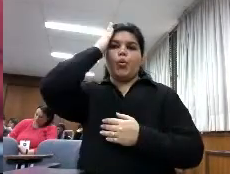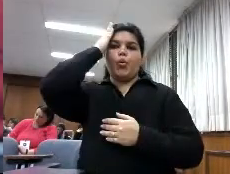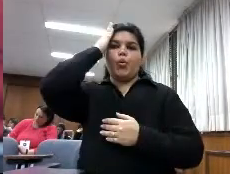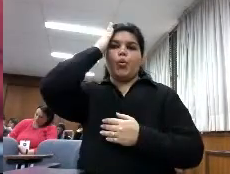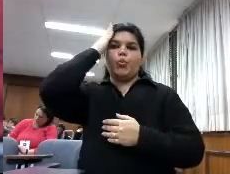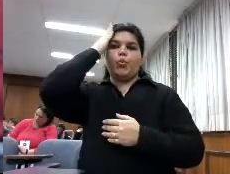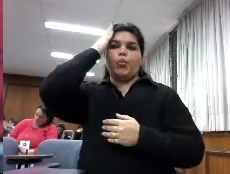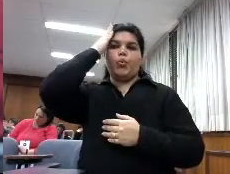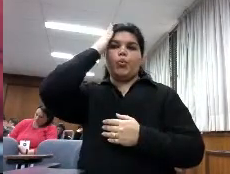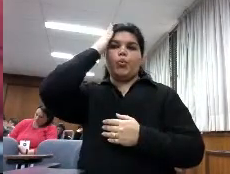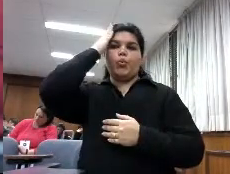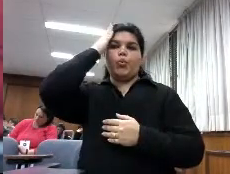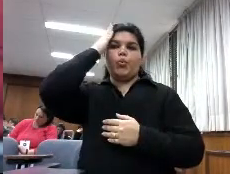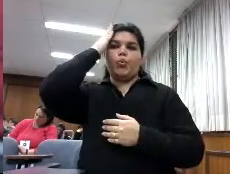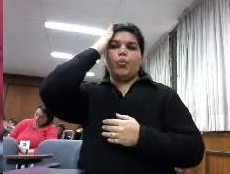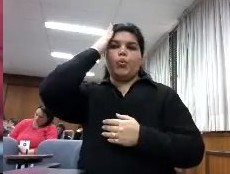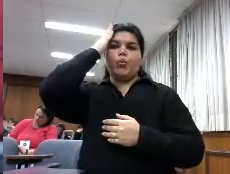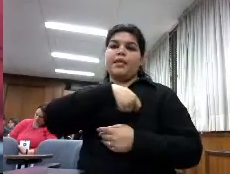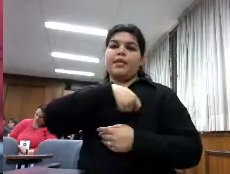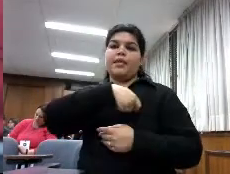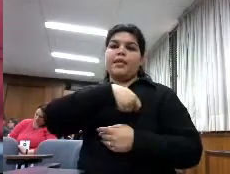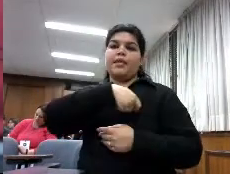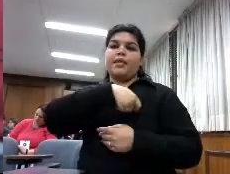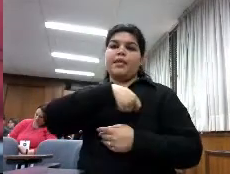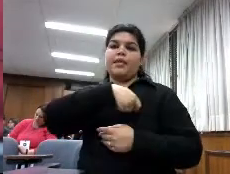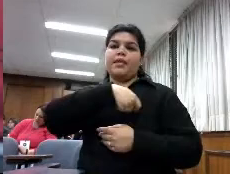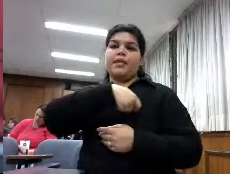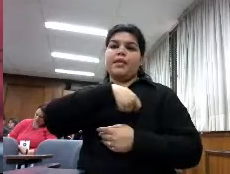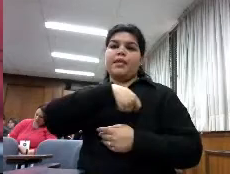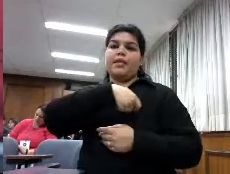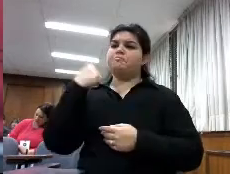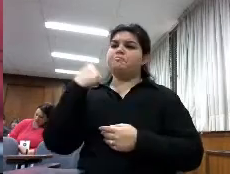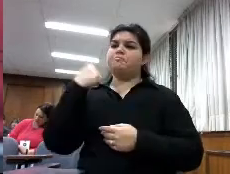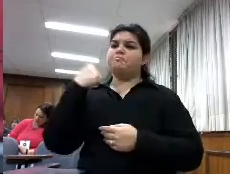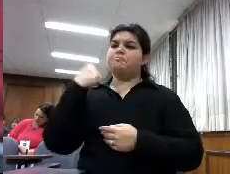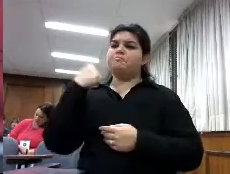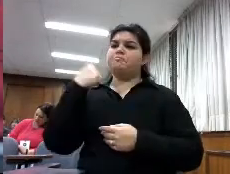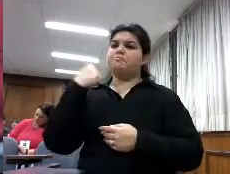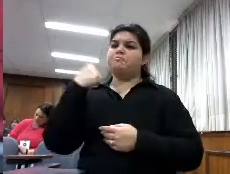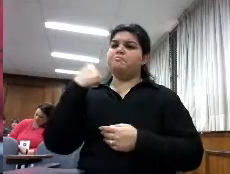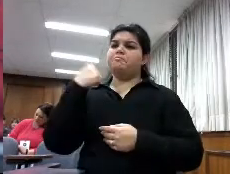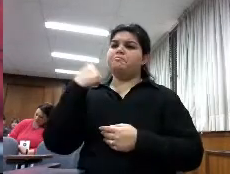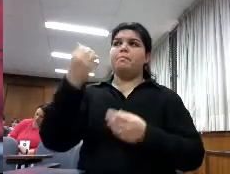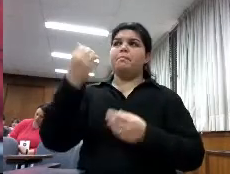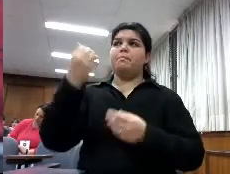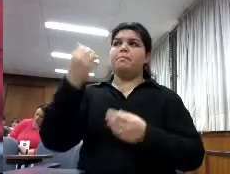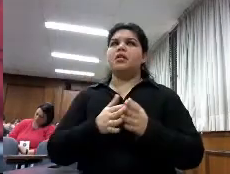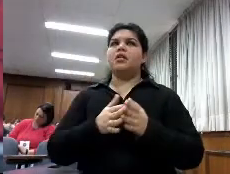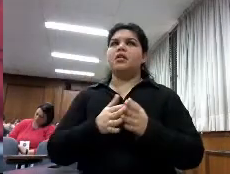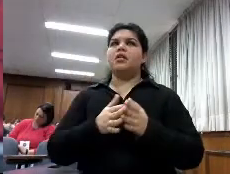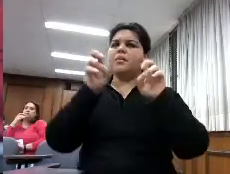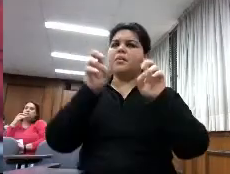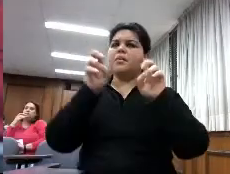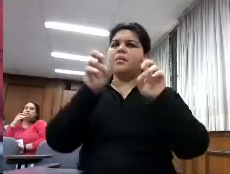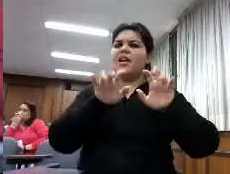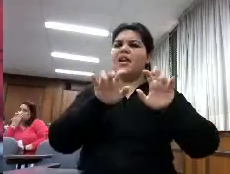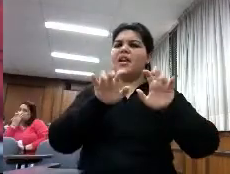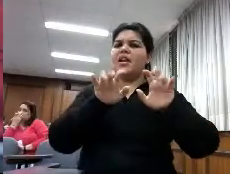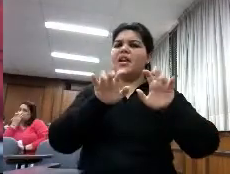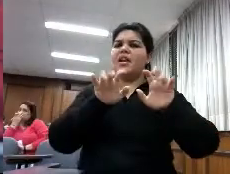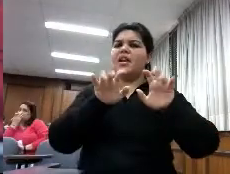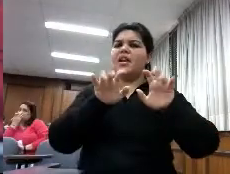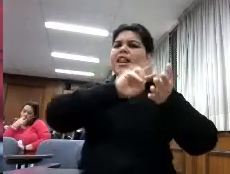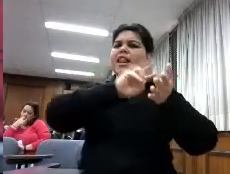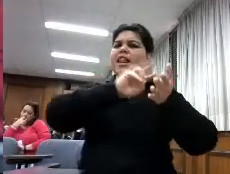sobre lectura digital en la región porque se